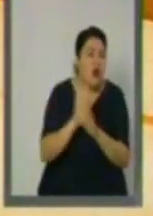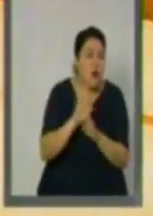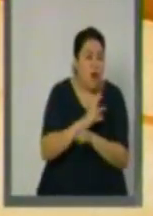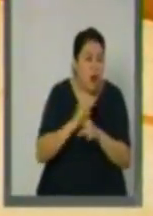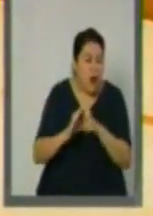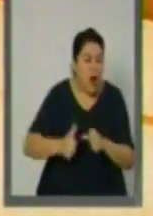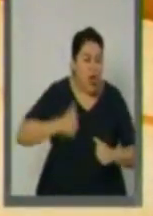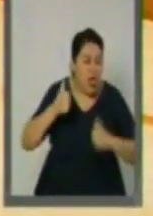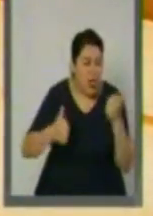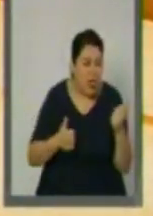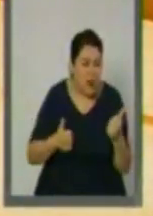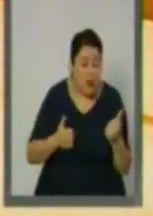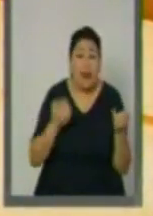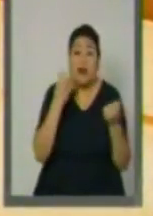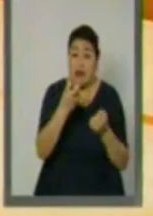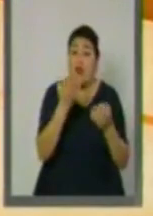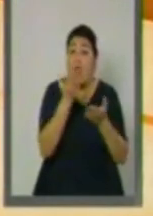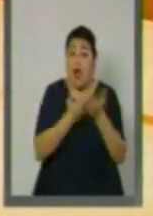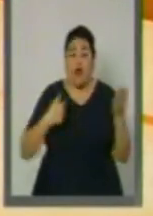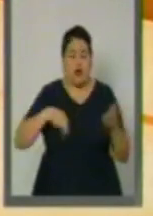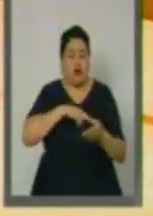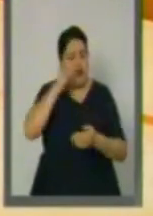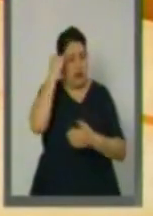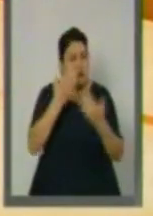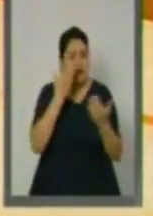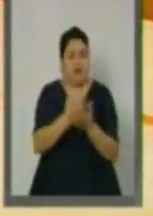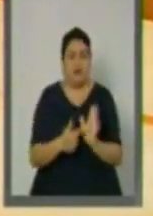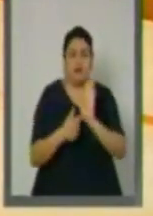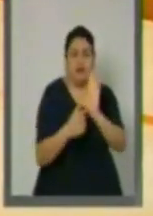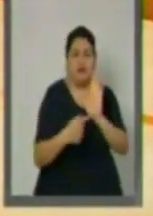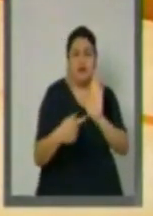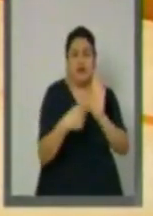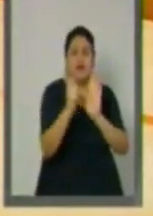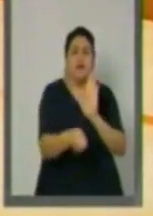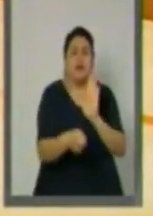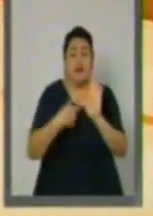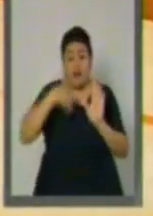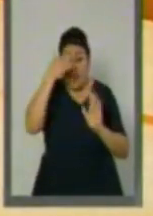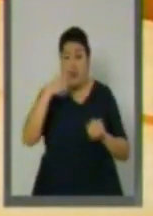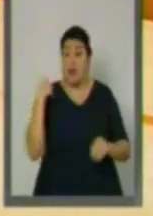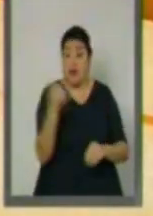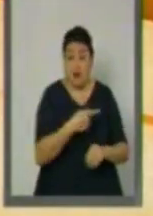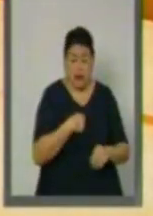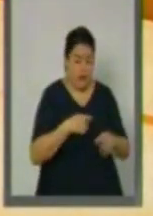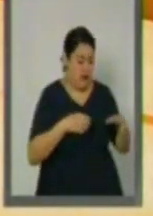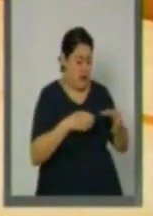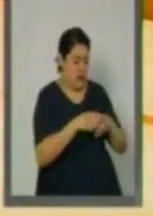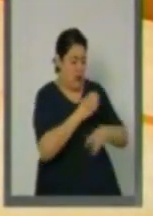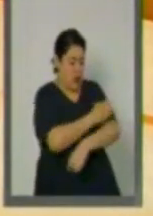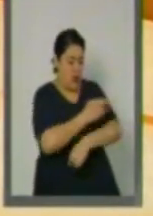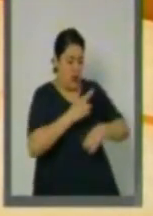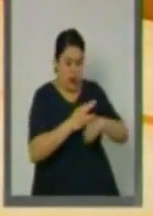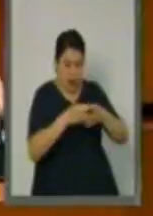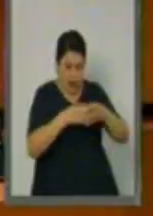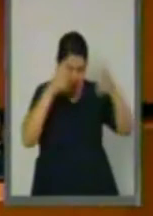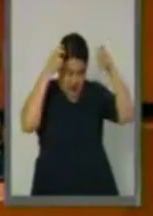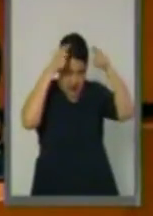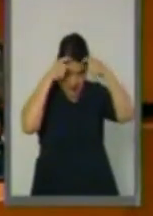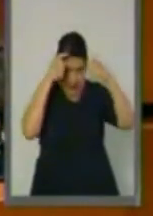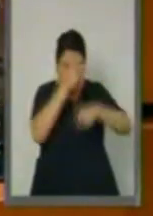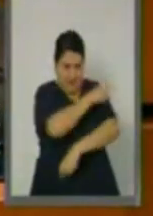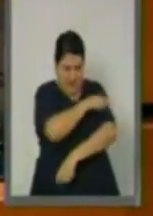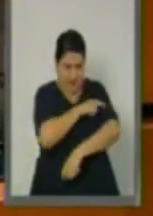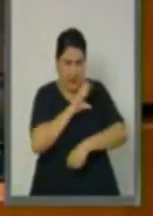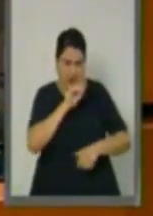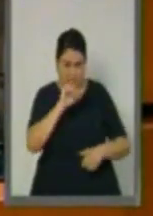Es por ello que se propone en esta iniciativa, para que dentro de las atribuciones de la Coordinación Nacional de Protección Civil, de la